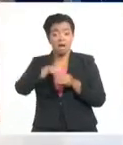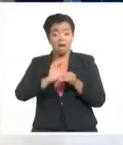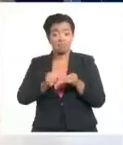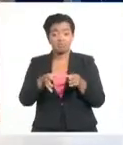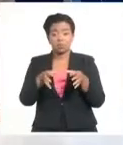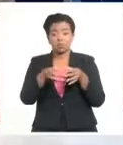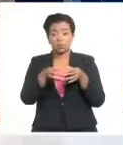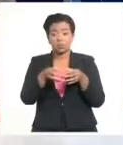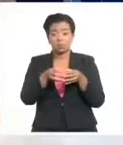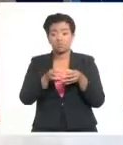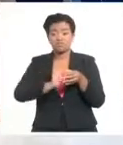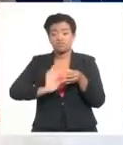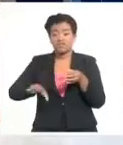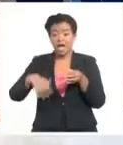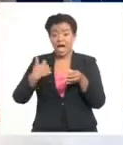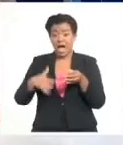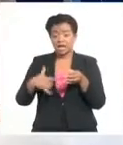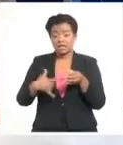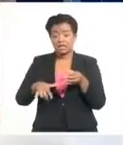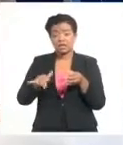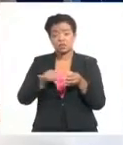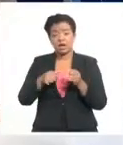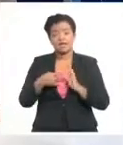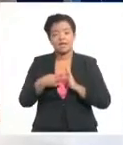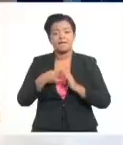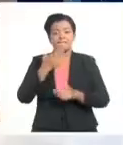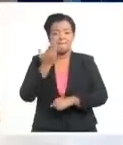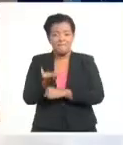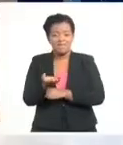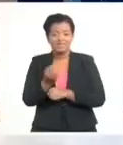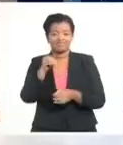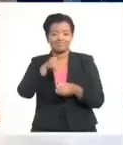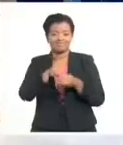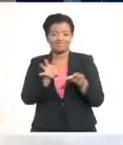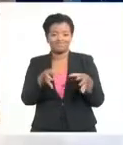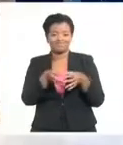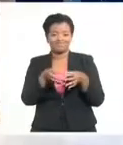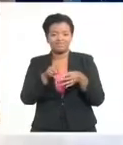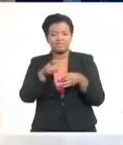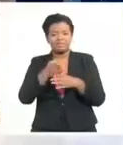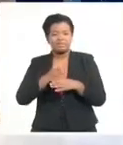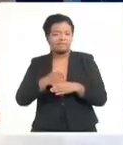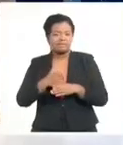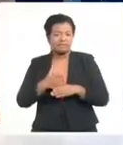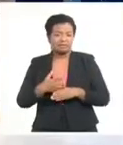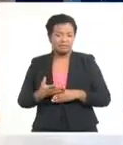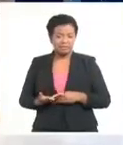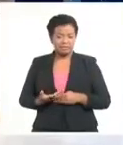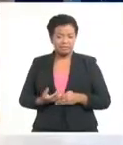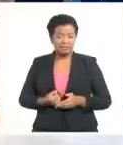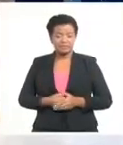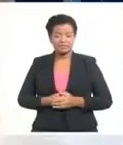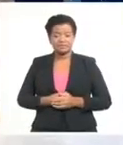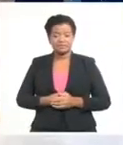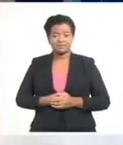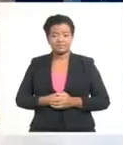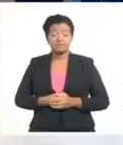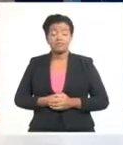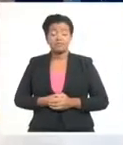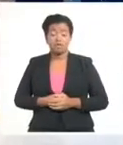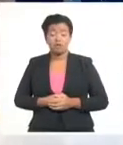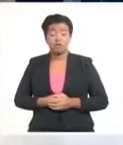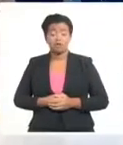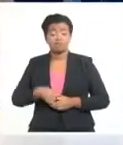presentaron sus solicitudes formales. ¿Qué significa esto en términos geoestratégicos? Bueno, son palabras